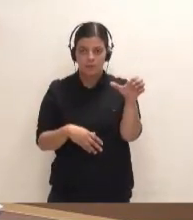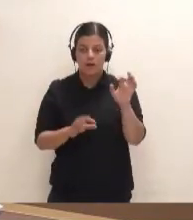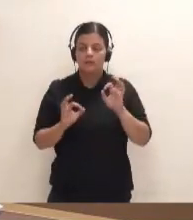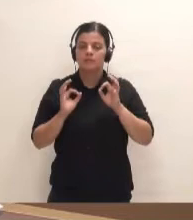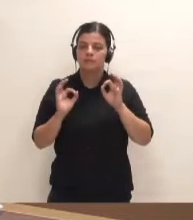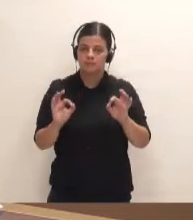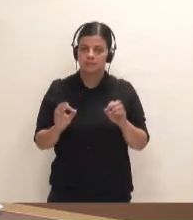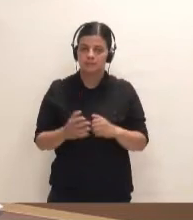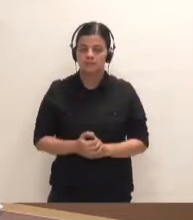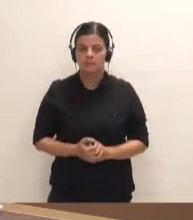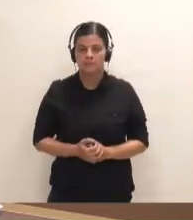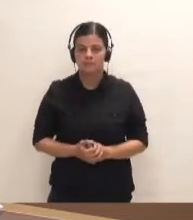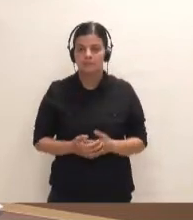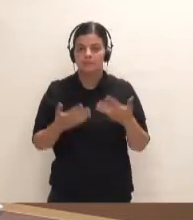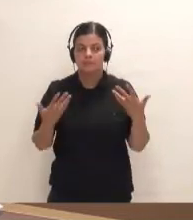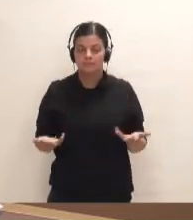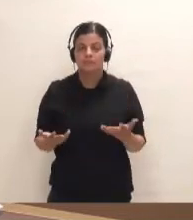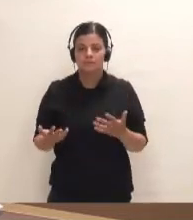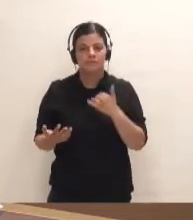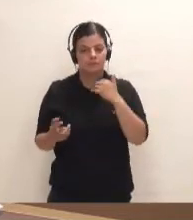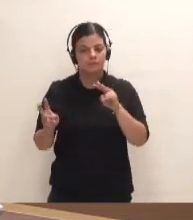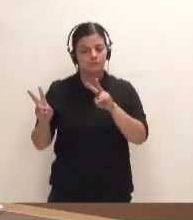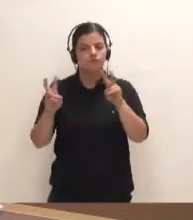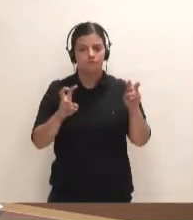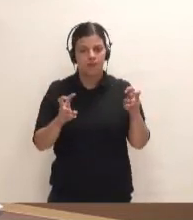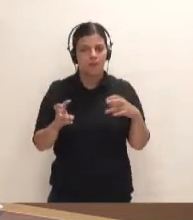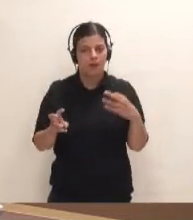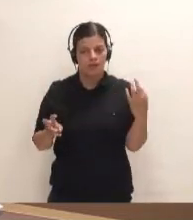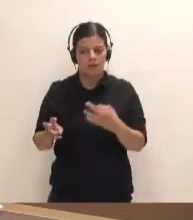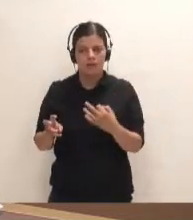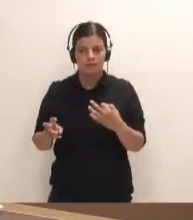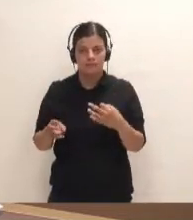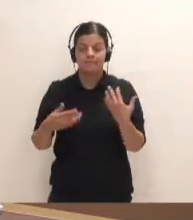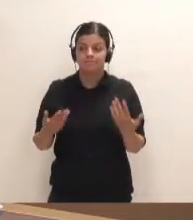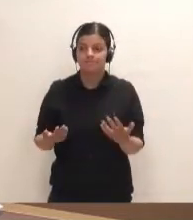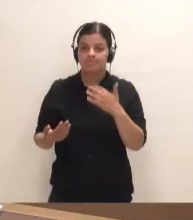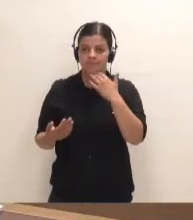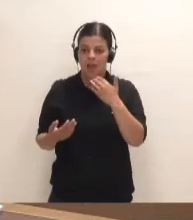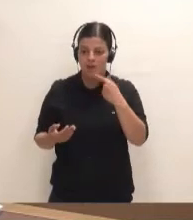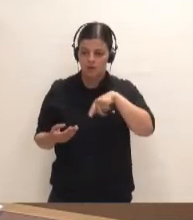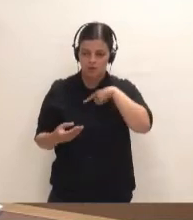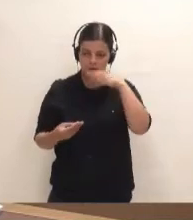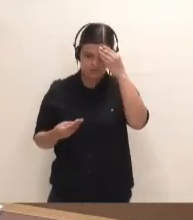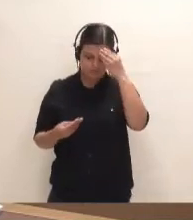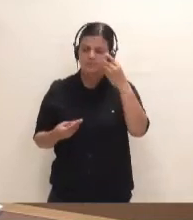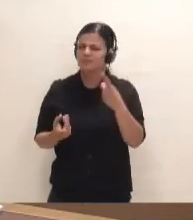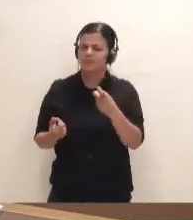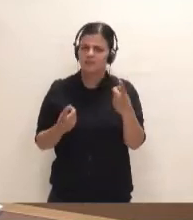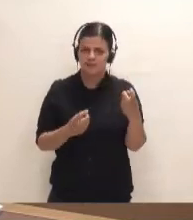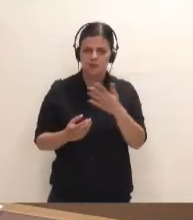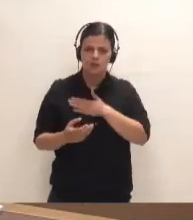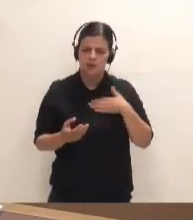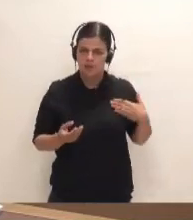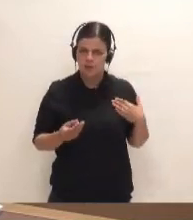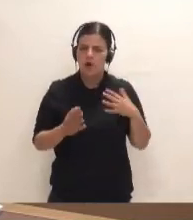Cetáceos, entre otros. Por tanto, es un tema que hay que evaluar. Lo que sí nos parece necesario, es lo que nosotros queremos aportar al